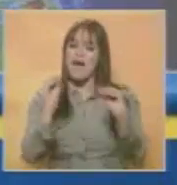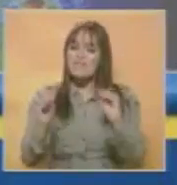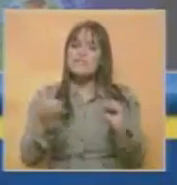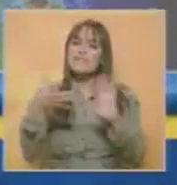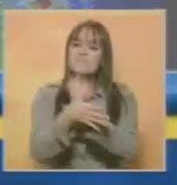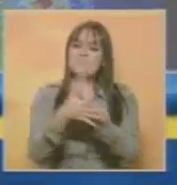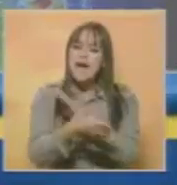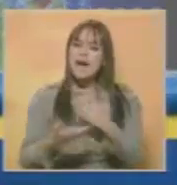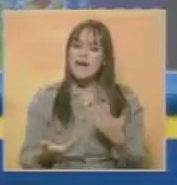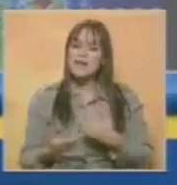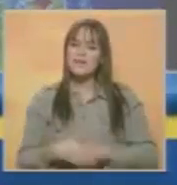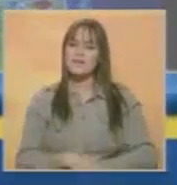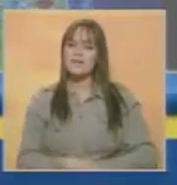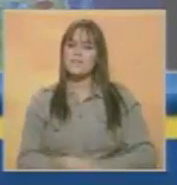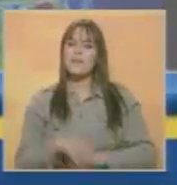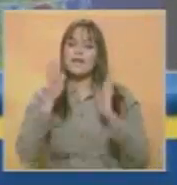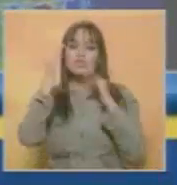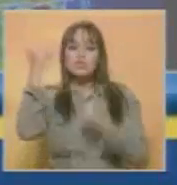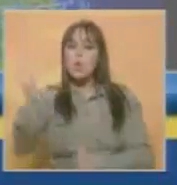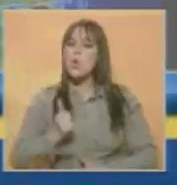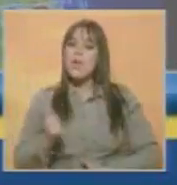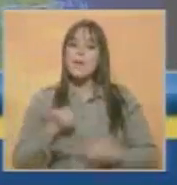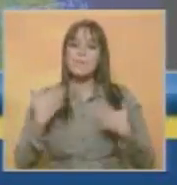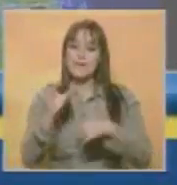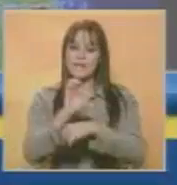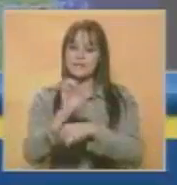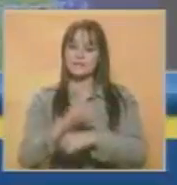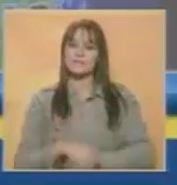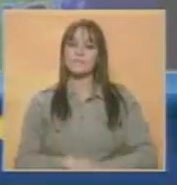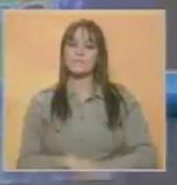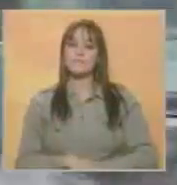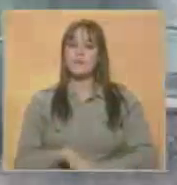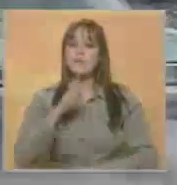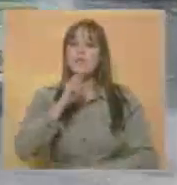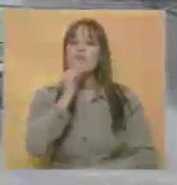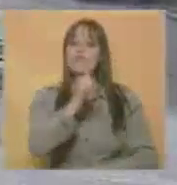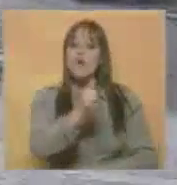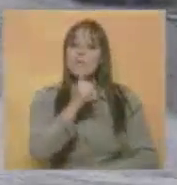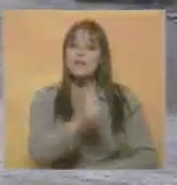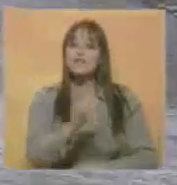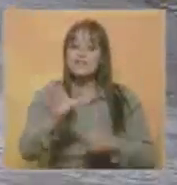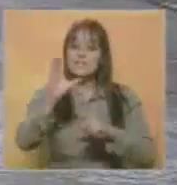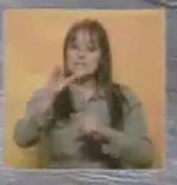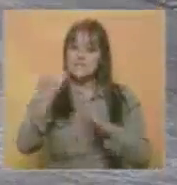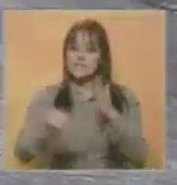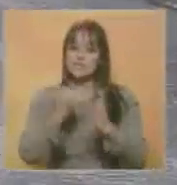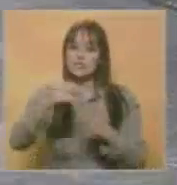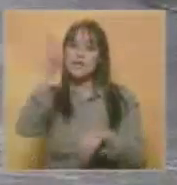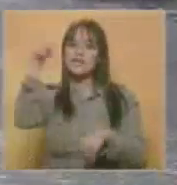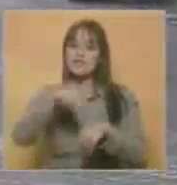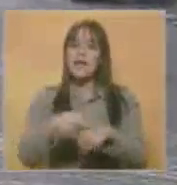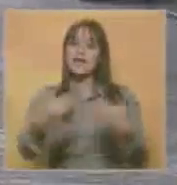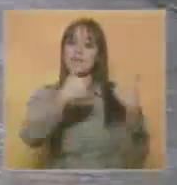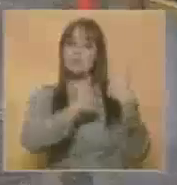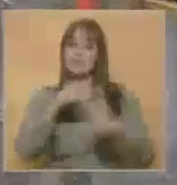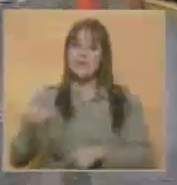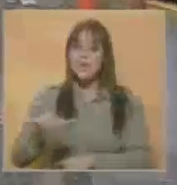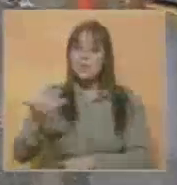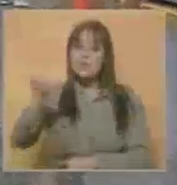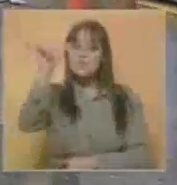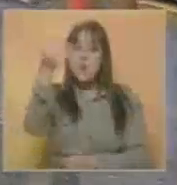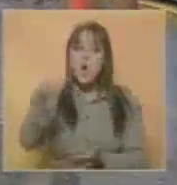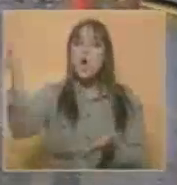indicaciones correspondientes para atender cualquier emergencia. Curbelo informó que el Instituto Nacional de Aeronáutica Civil emitió boletines para